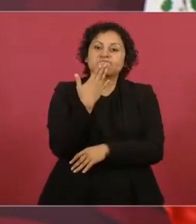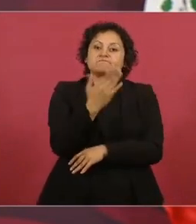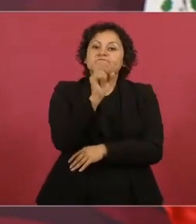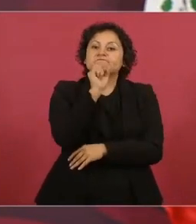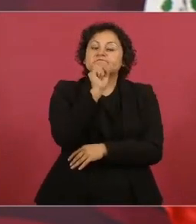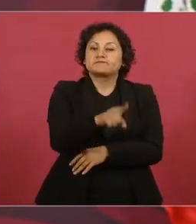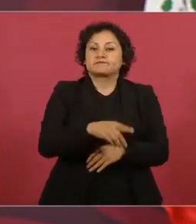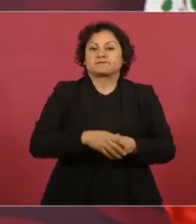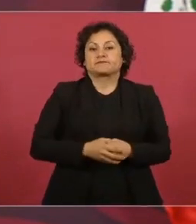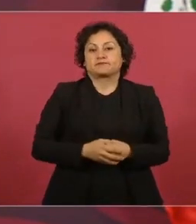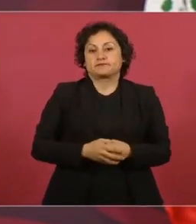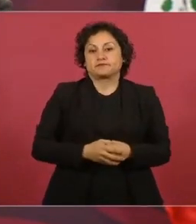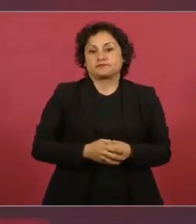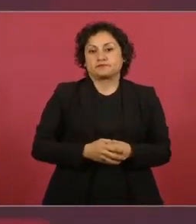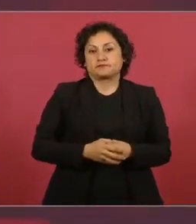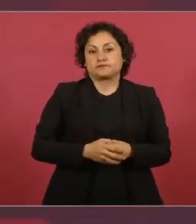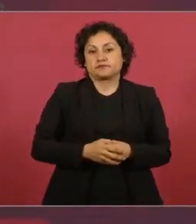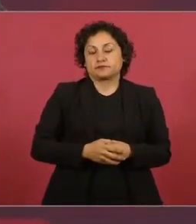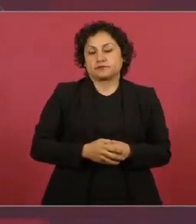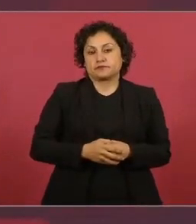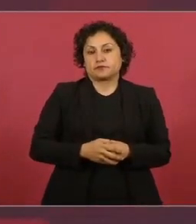Yo aprovecho para